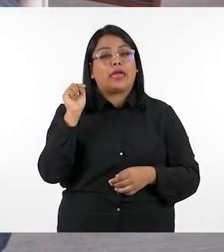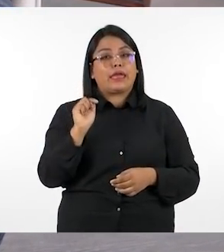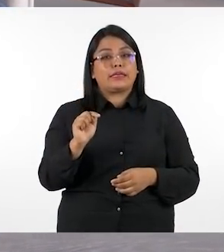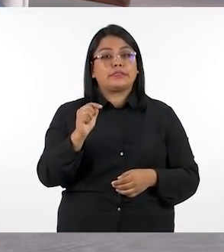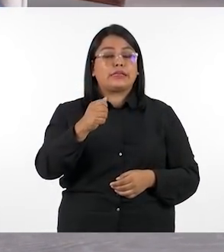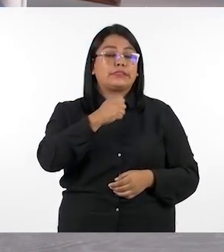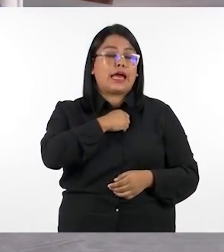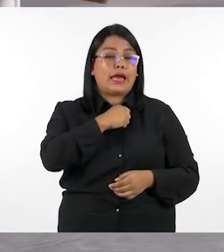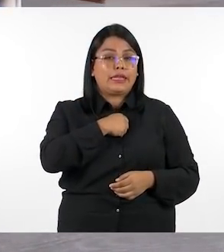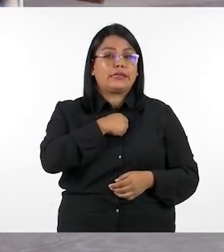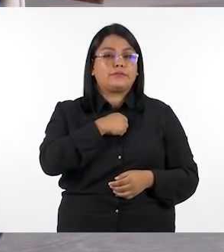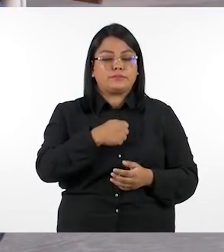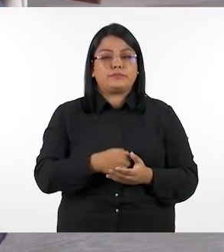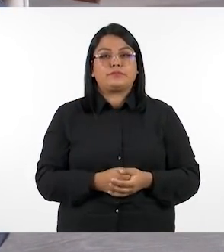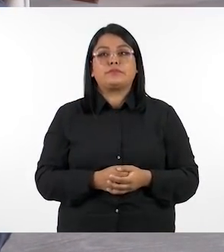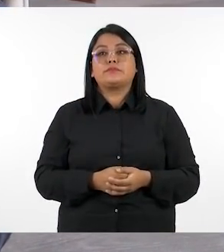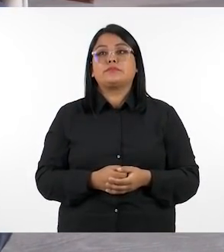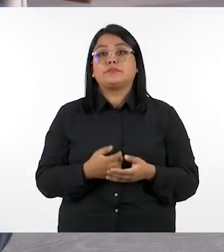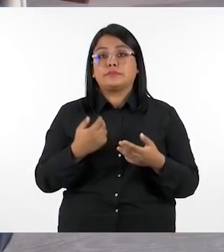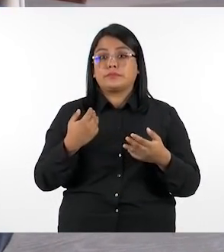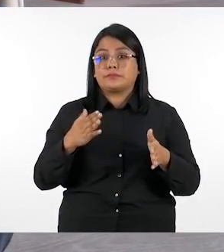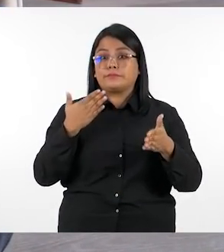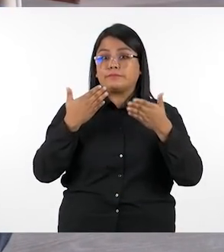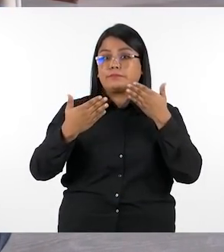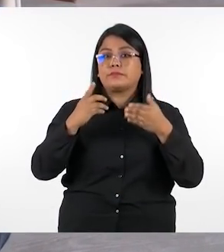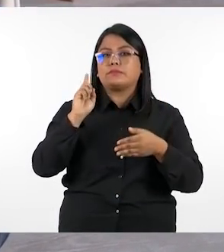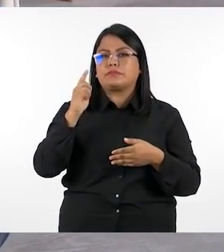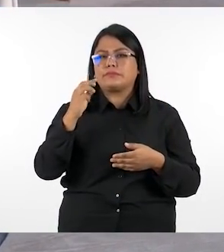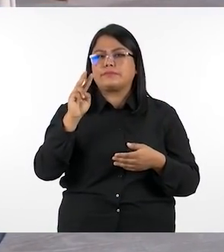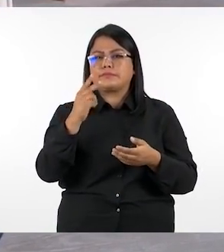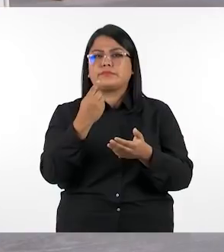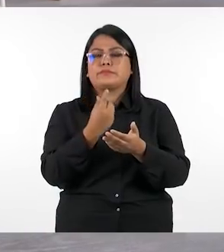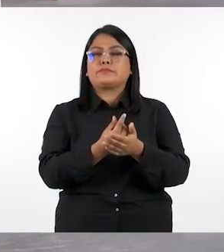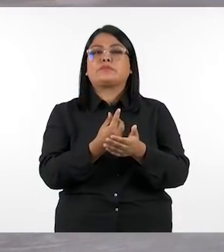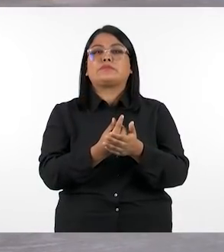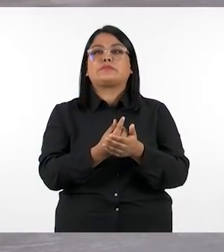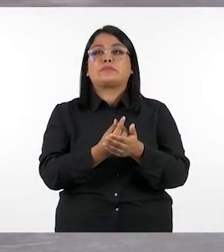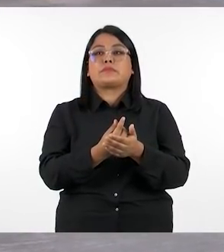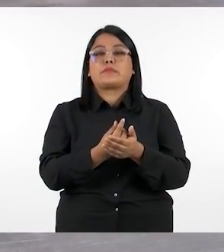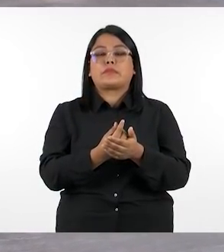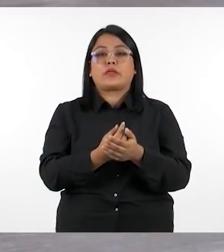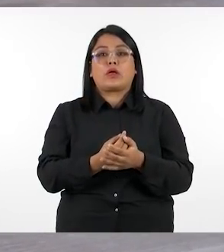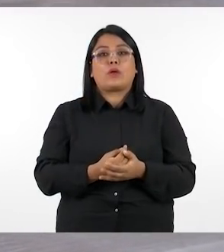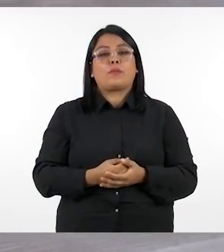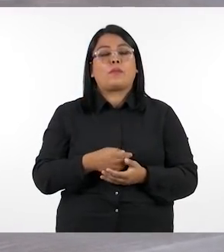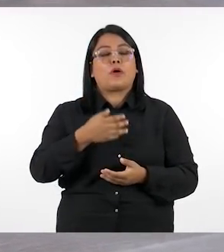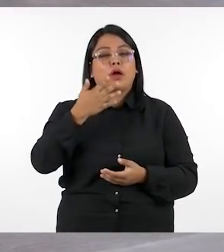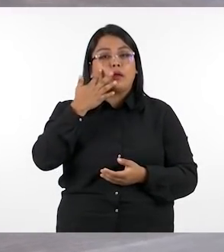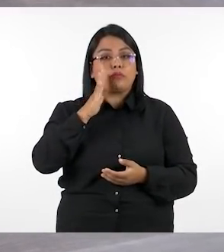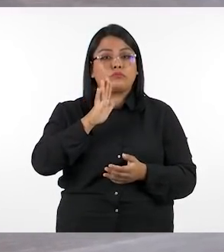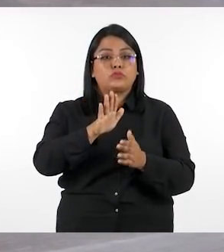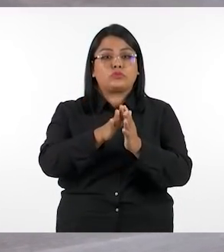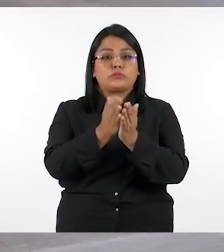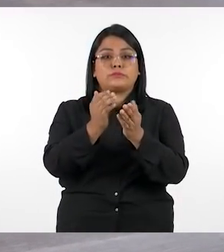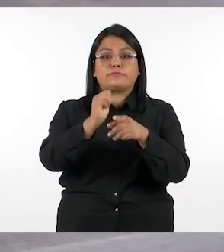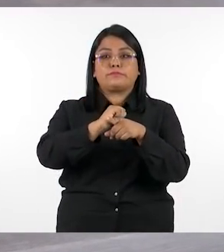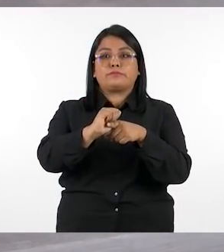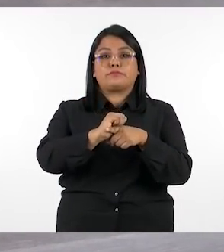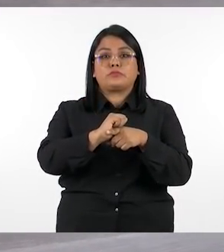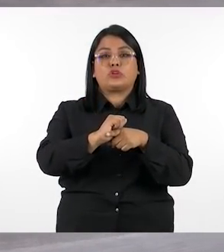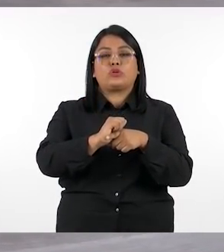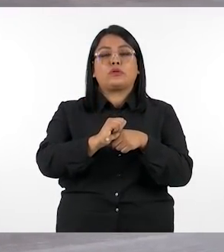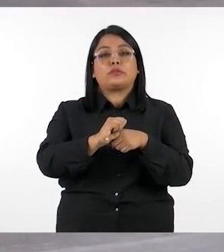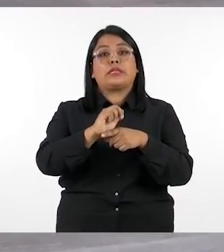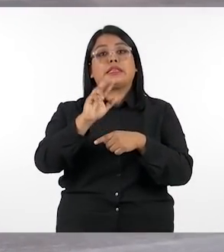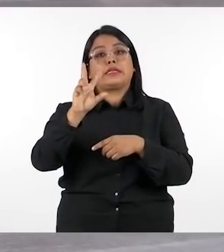de la tarea como ya describimos que sucedía con primer y segundo grado en el caso del cuaderno de ejercicio sólo tenemos